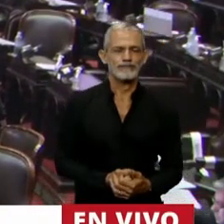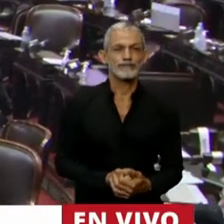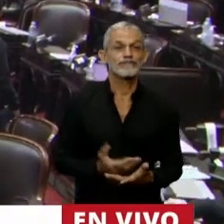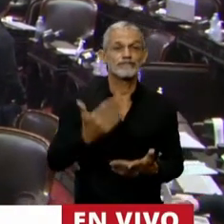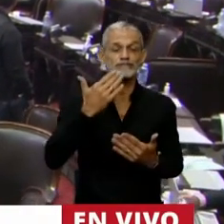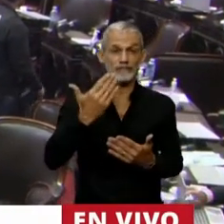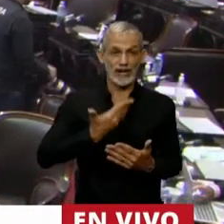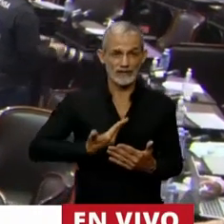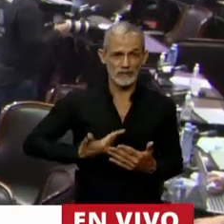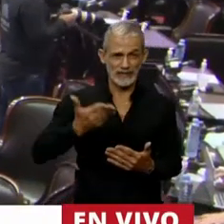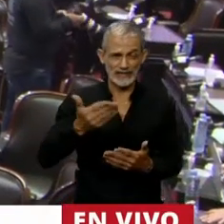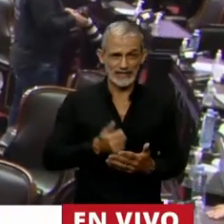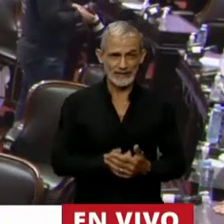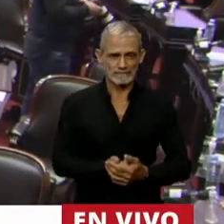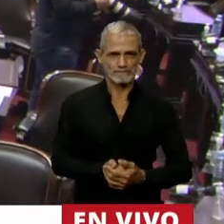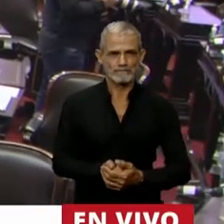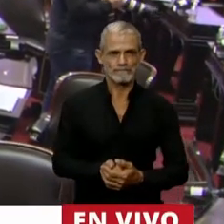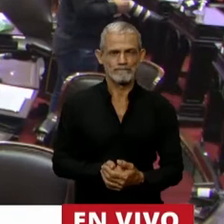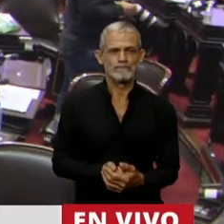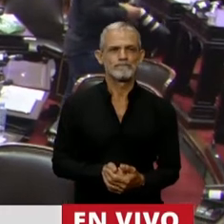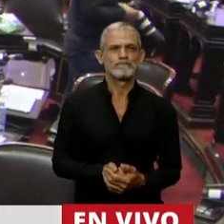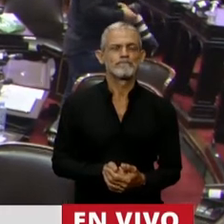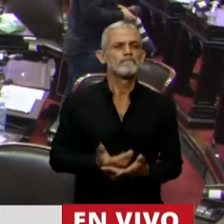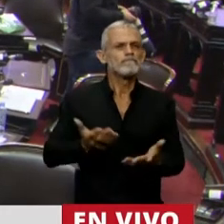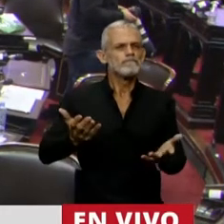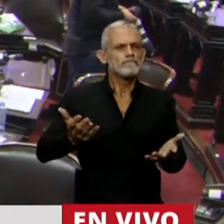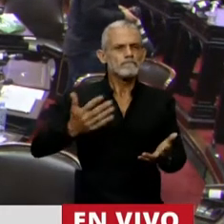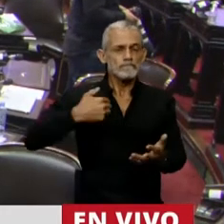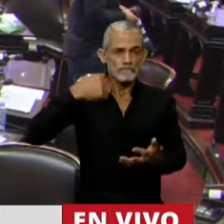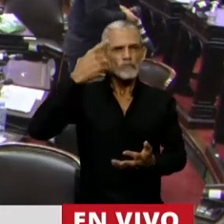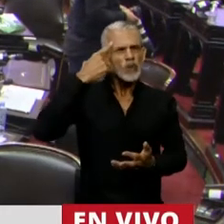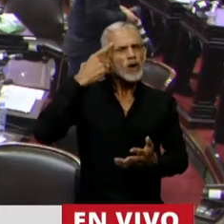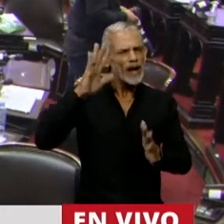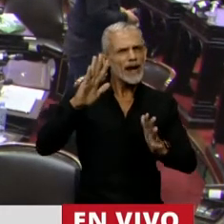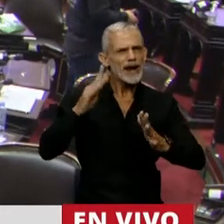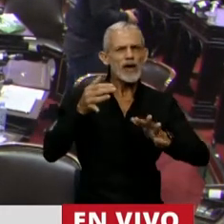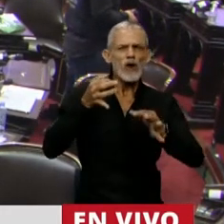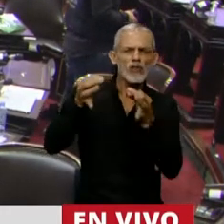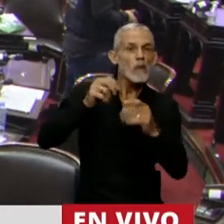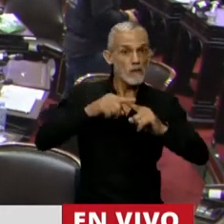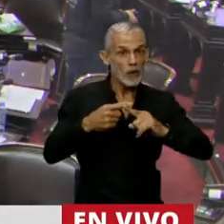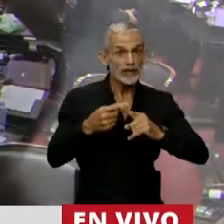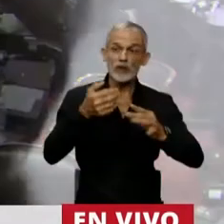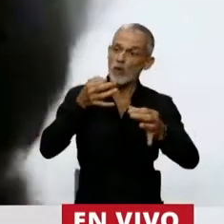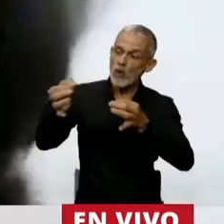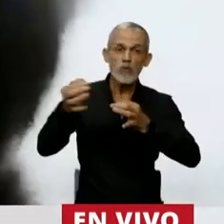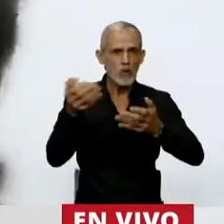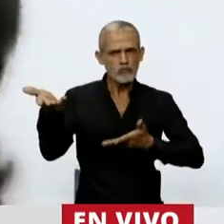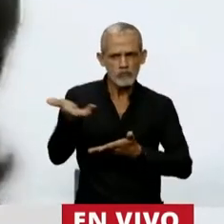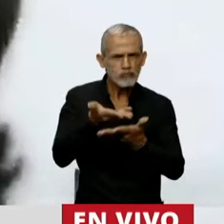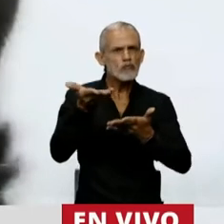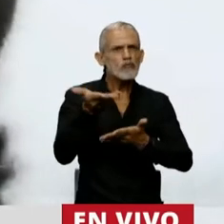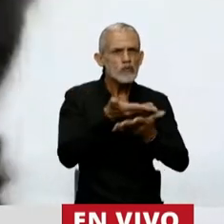Gracias, señor Presidente. Mire, creo en el diálogo político como fuente o forma de